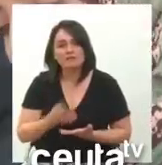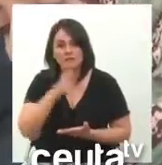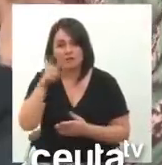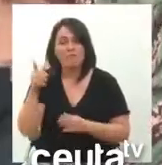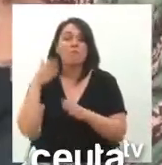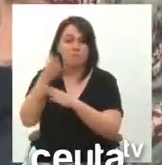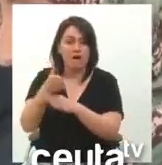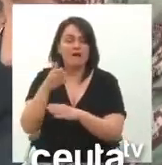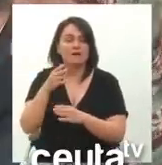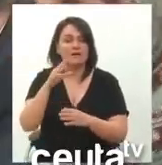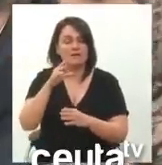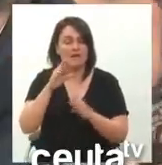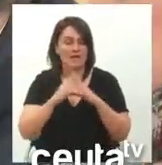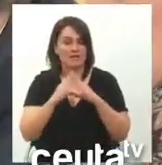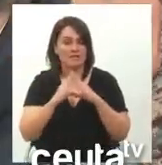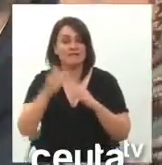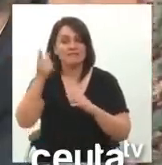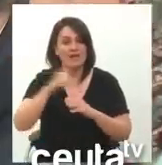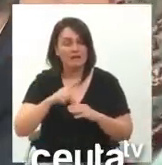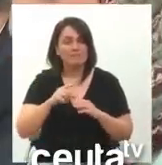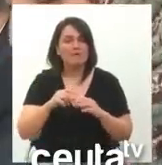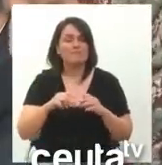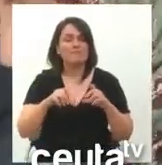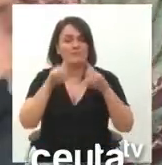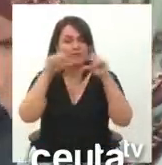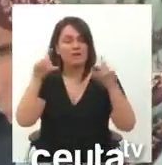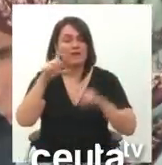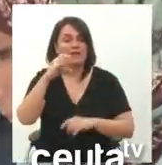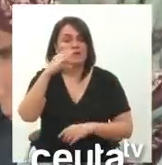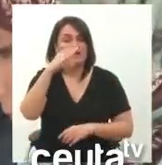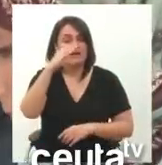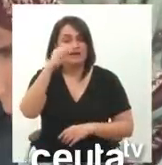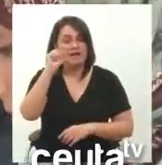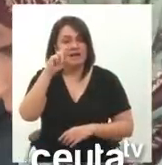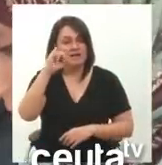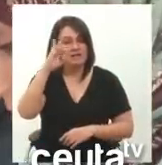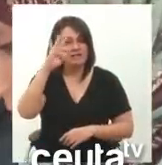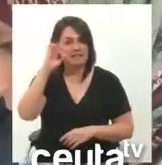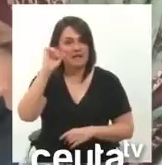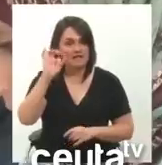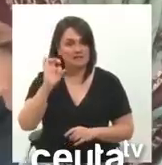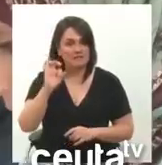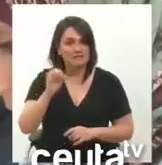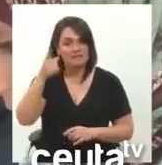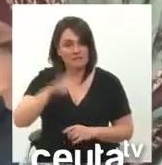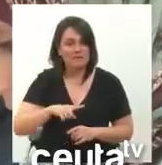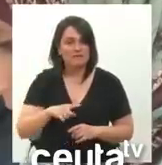tan respetables como Cáritas. También atiende a negros cristianos. Esta gente nunca ha preguntado por ellos.